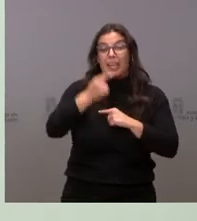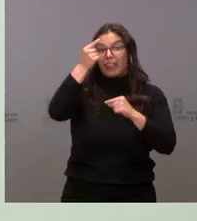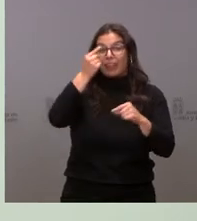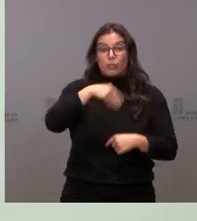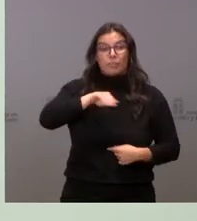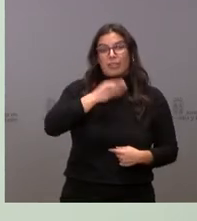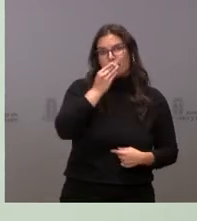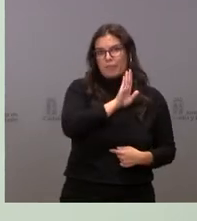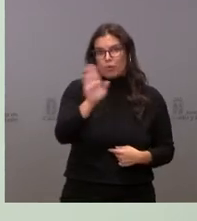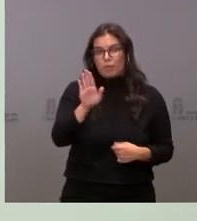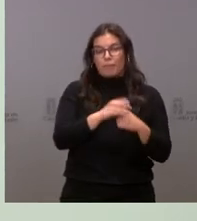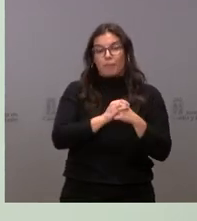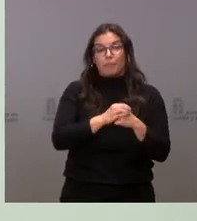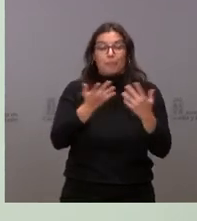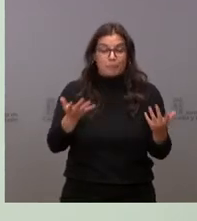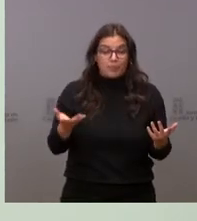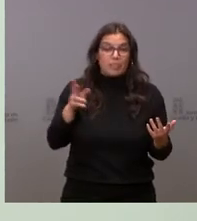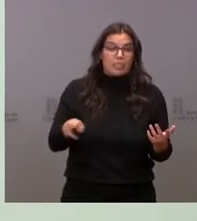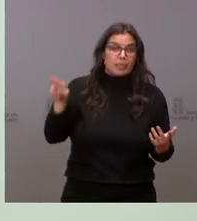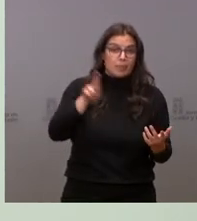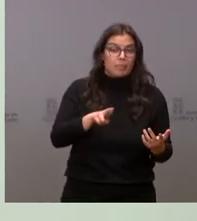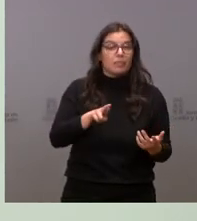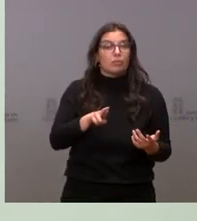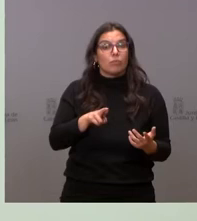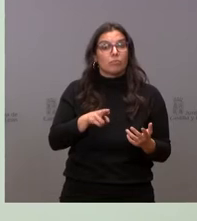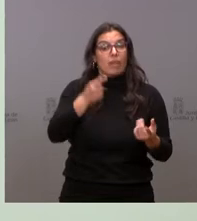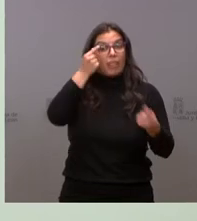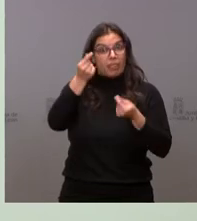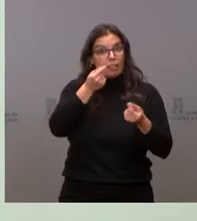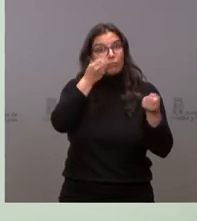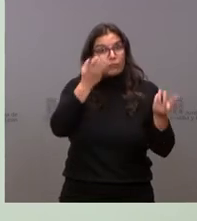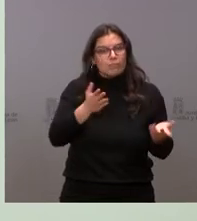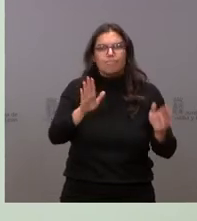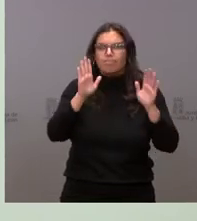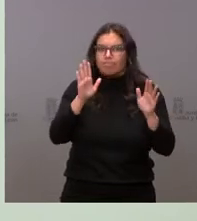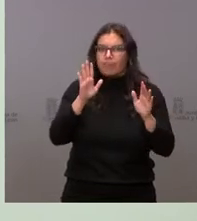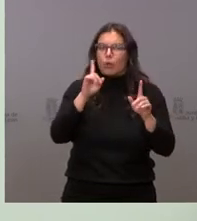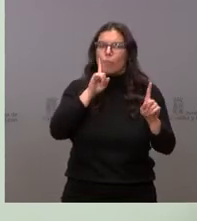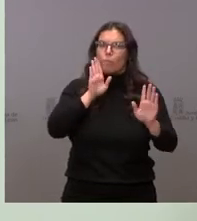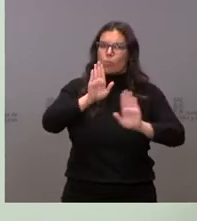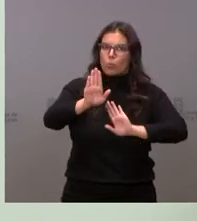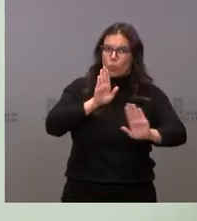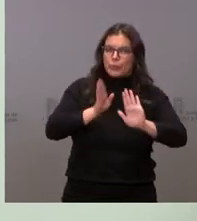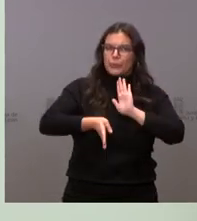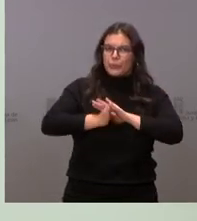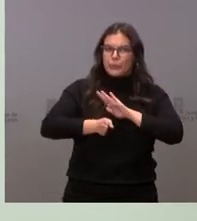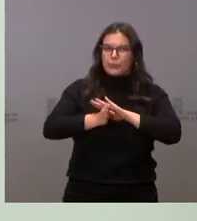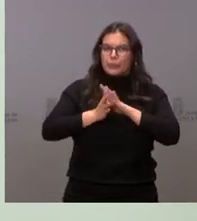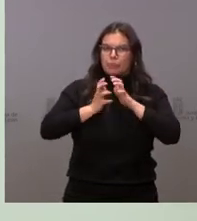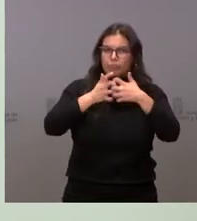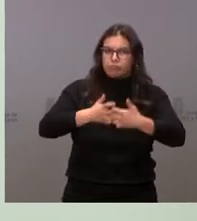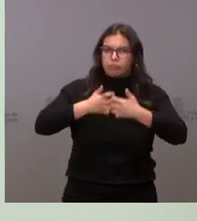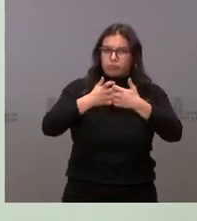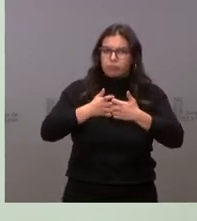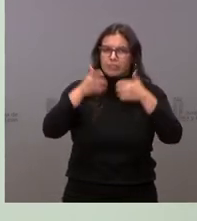y, como vuelvo a insistir, son buenos datos, pero hay que mantener la prudencia y seguir insistiendo en